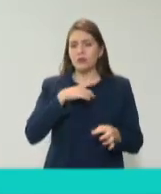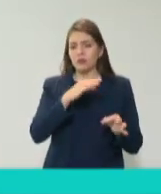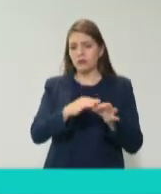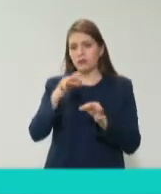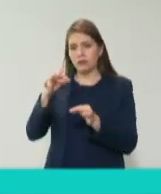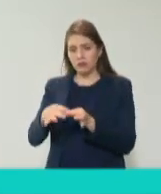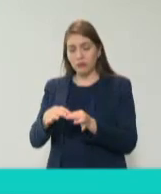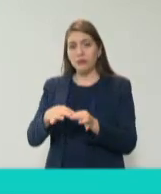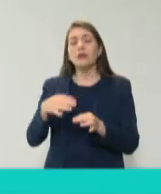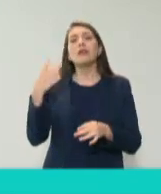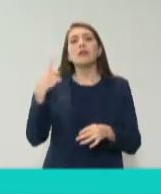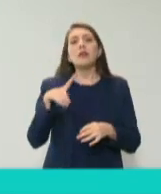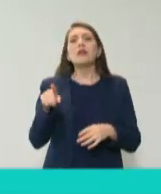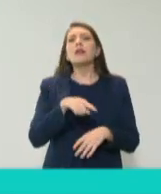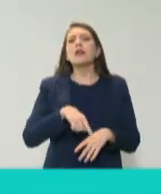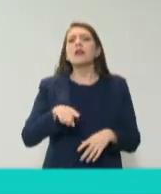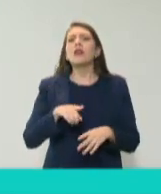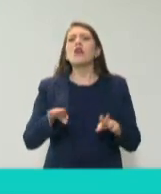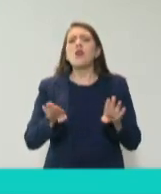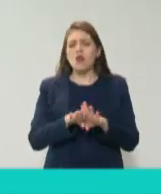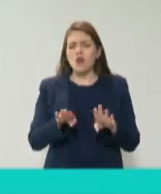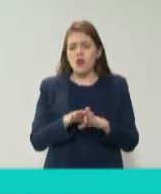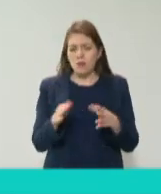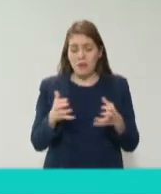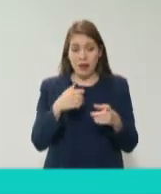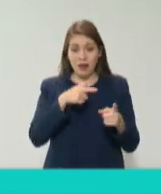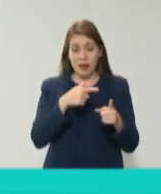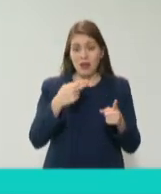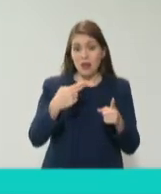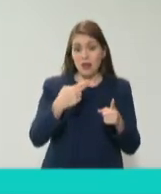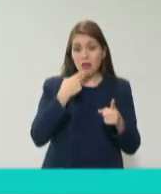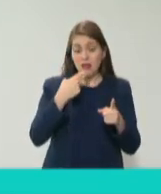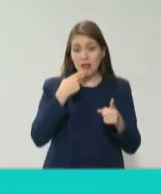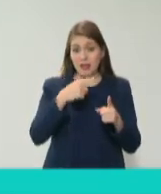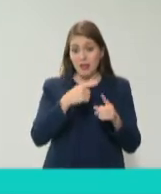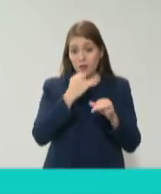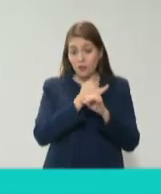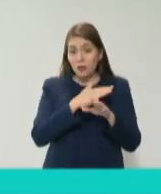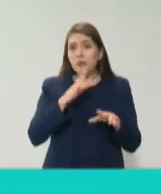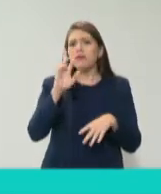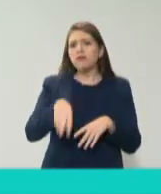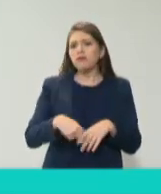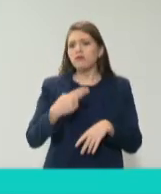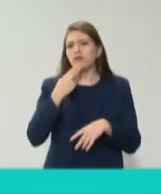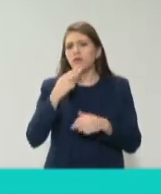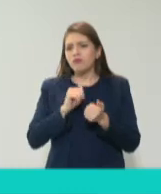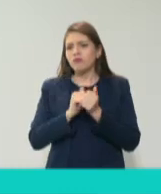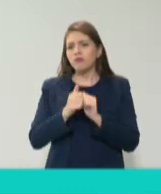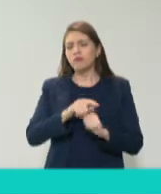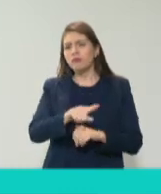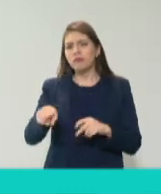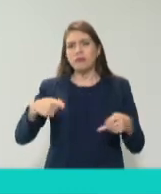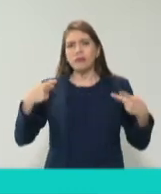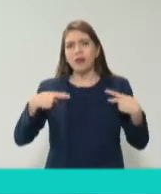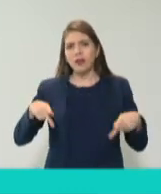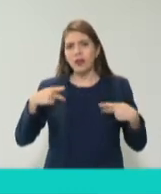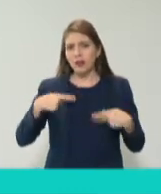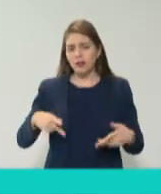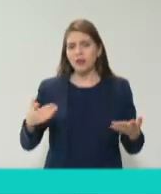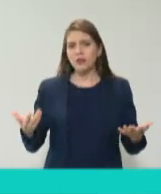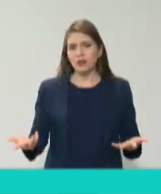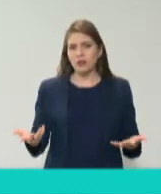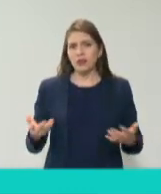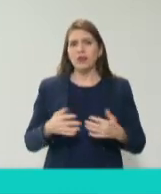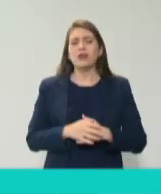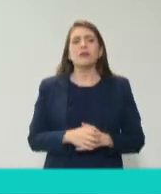proceso de cómo hacemos que esa información sea útil para las personas cómo hacemos que esa información le hable